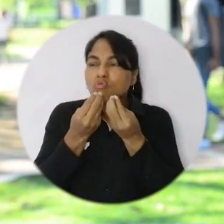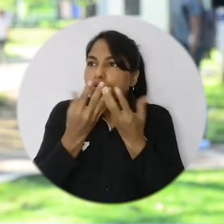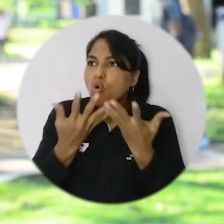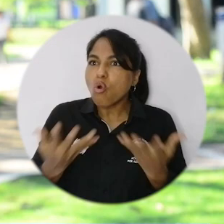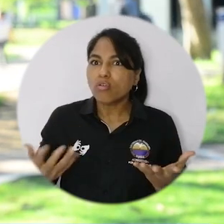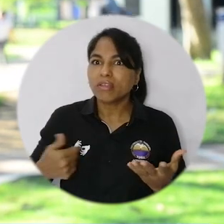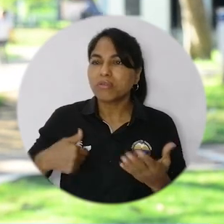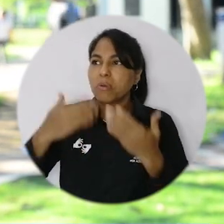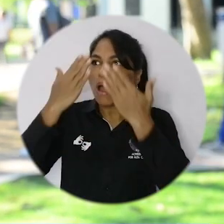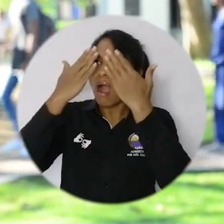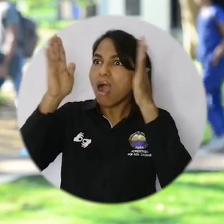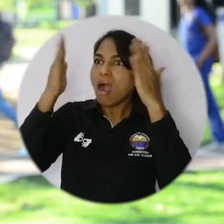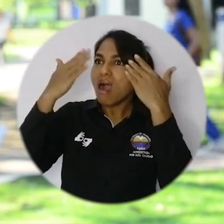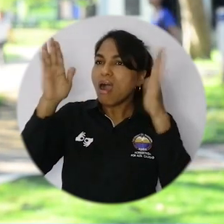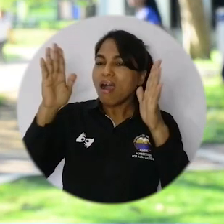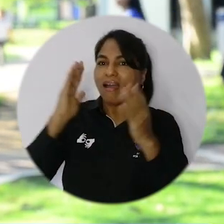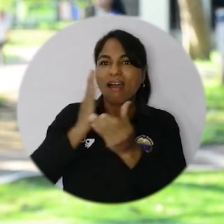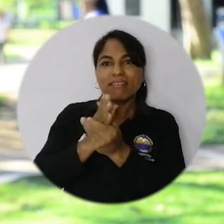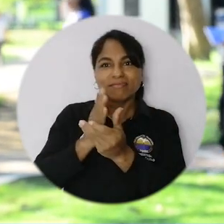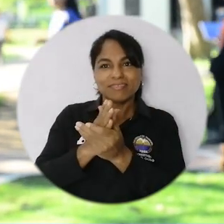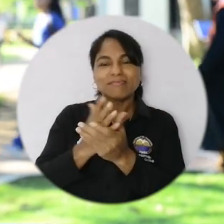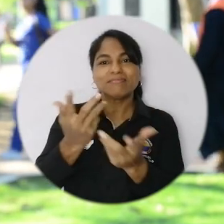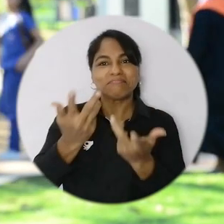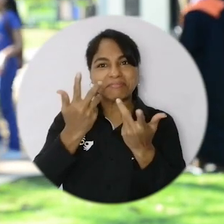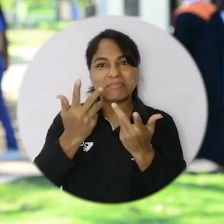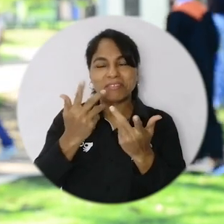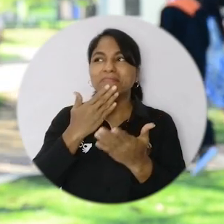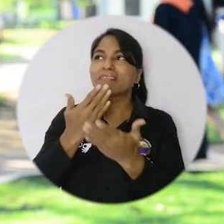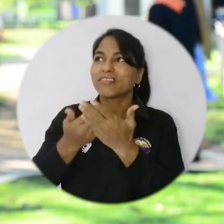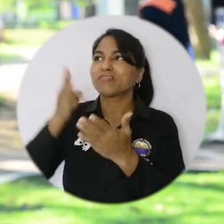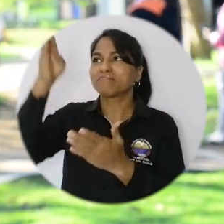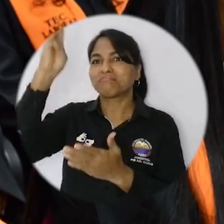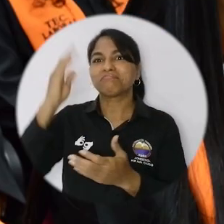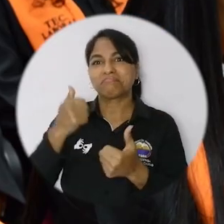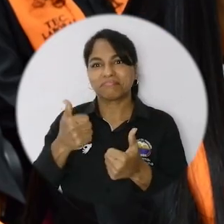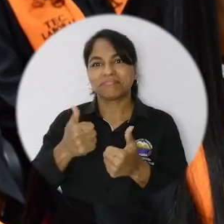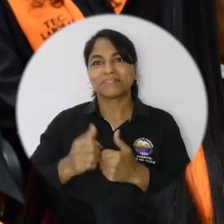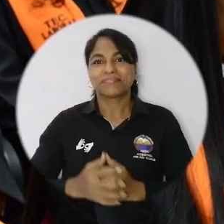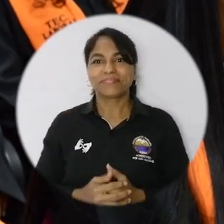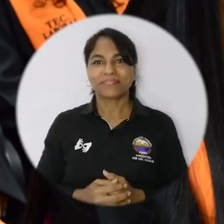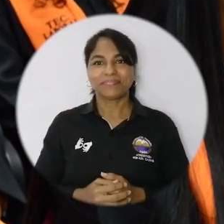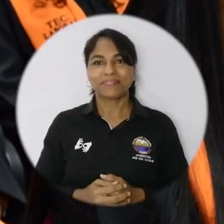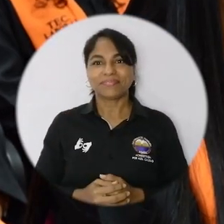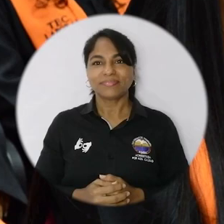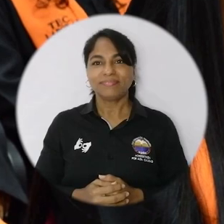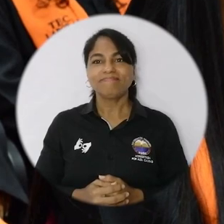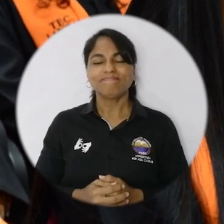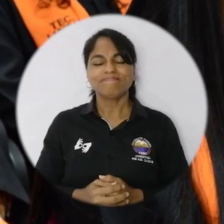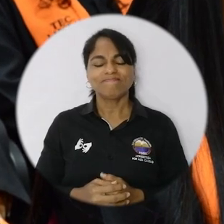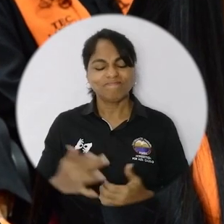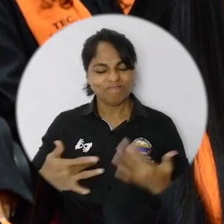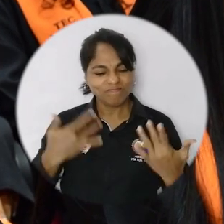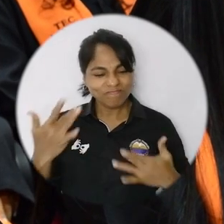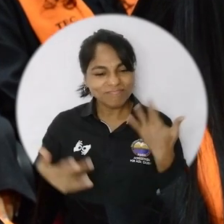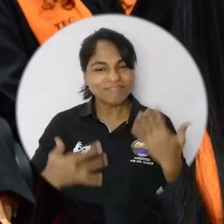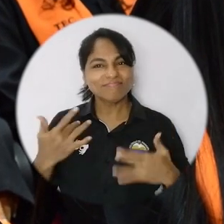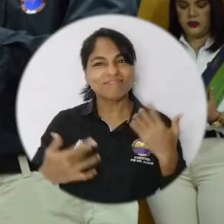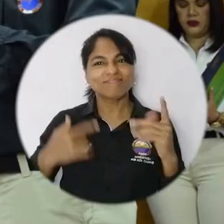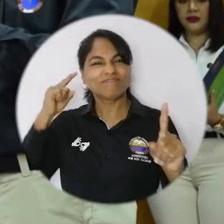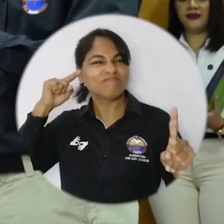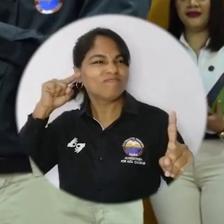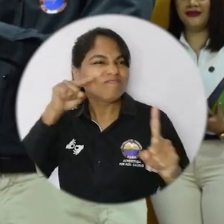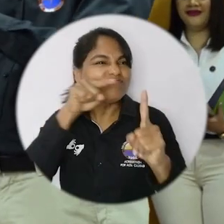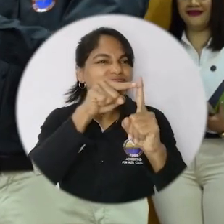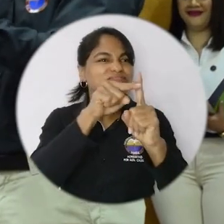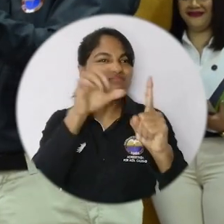cosas que yo no sabía en el archivo. Me fue muy bien, gracias a Dios. La satisfacción de los sueños cumplidos, o